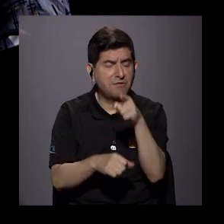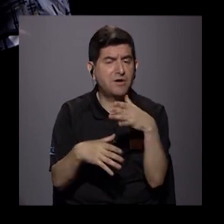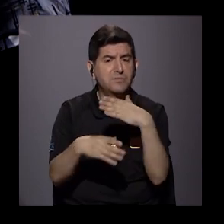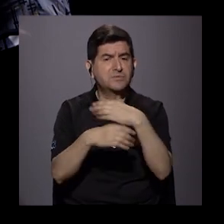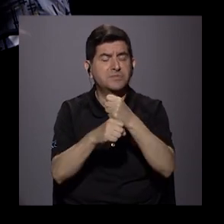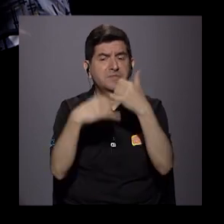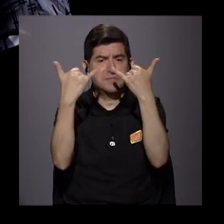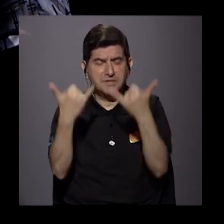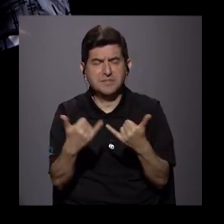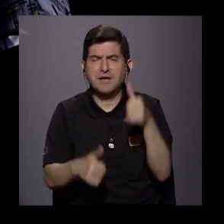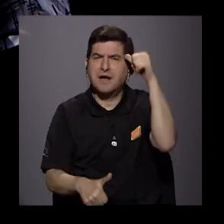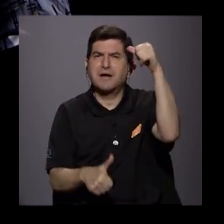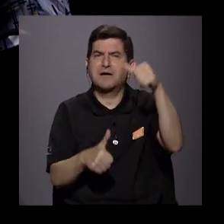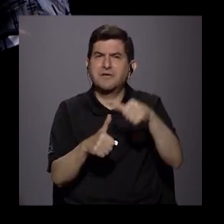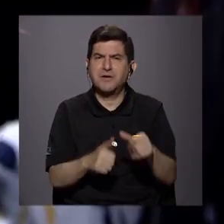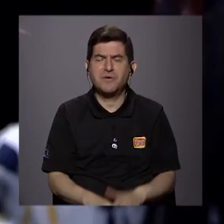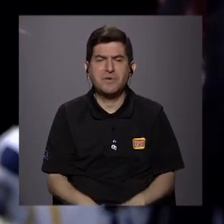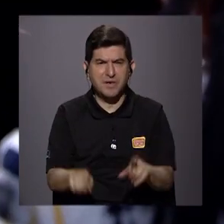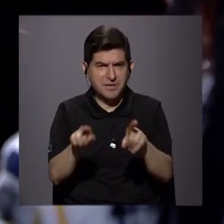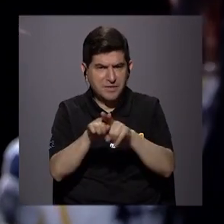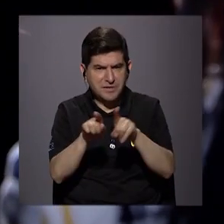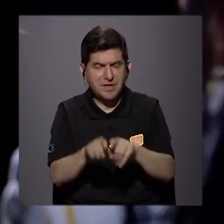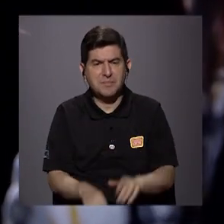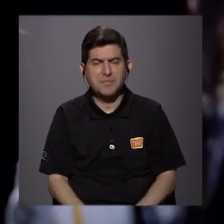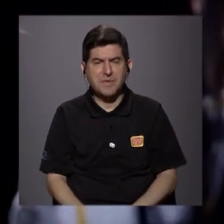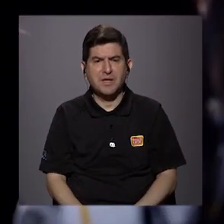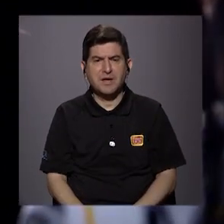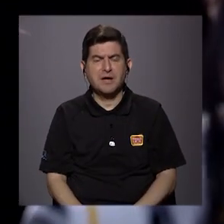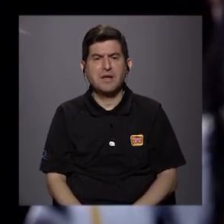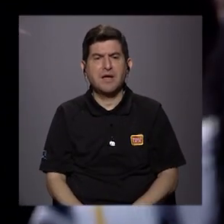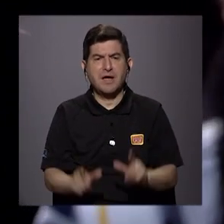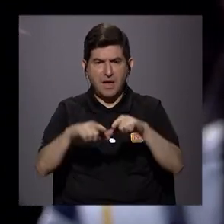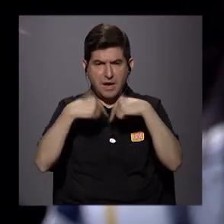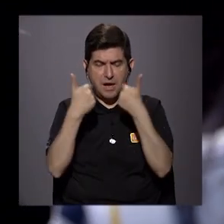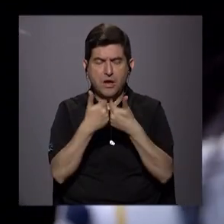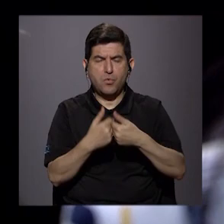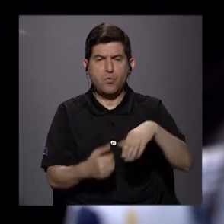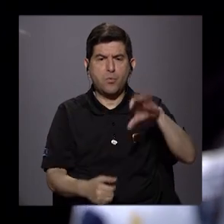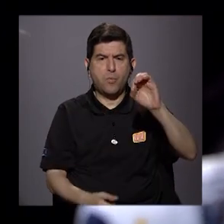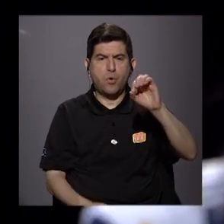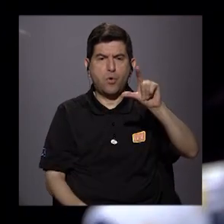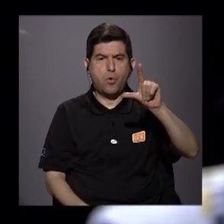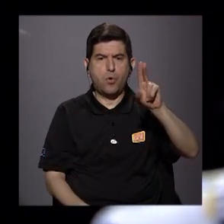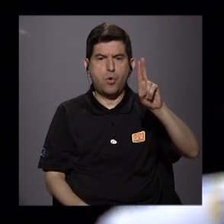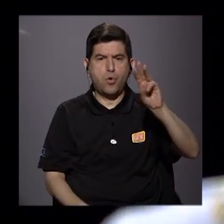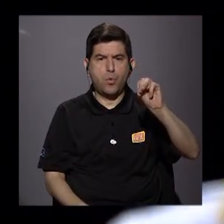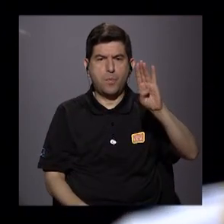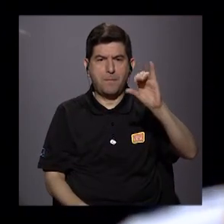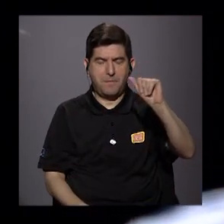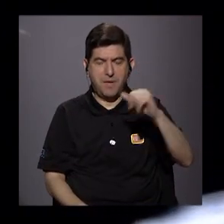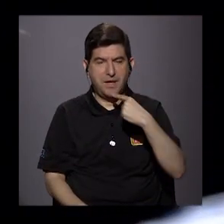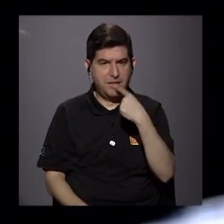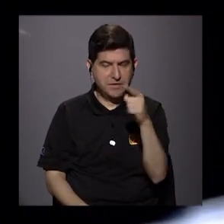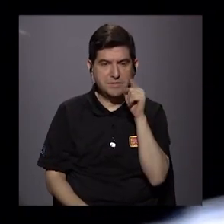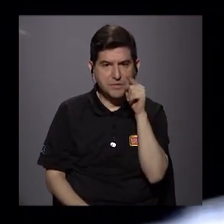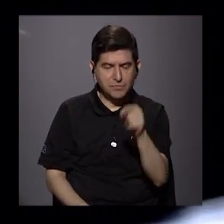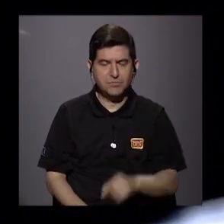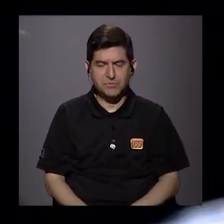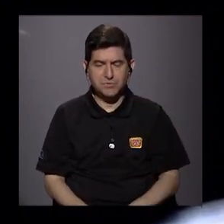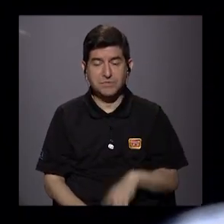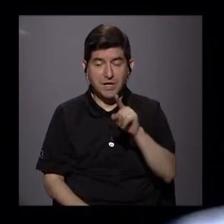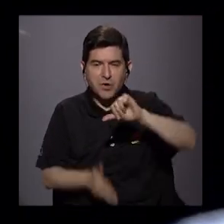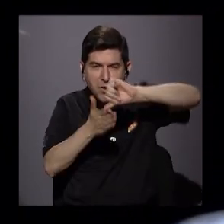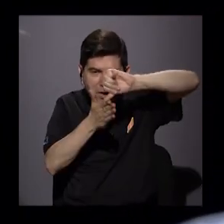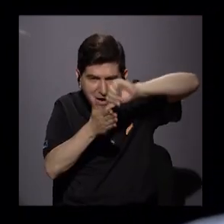haciendo, recuerdo una vocería que le daba al Grupo Columbia en el caso del desempleo específicamente, donde usted señalaba casi con un asterisco